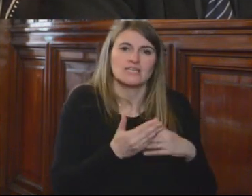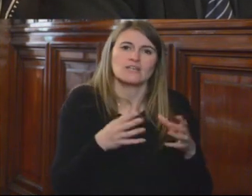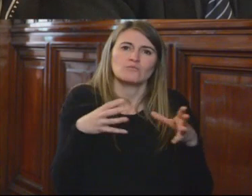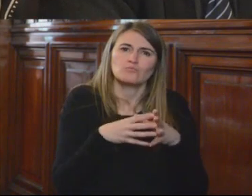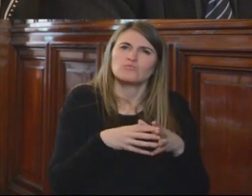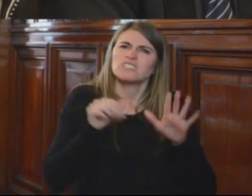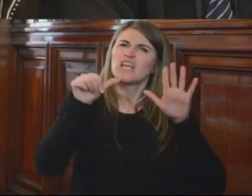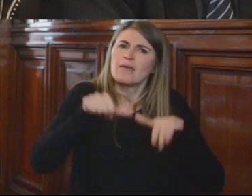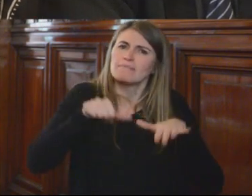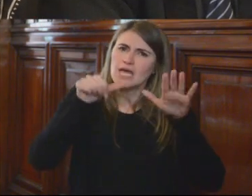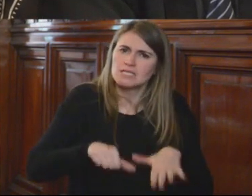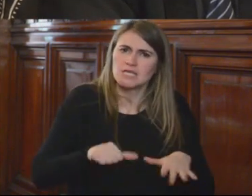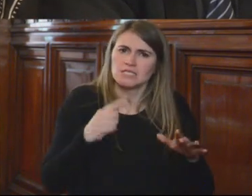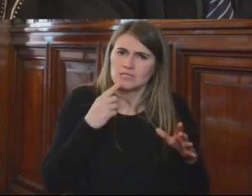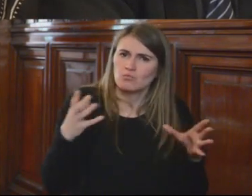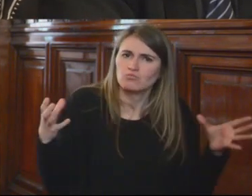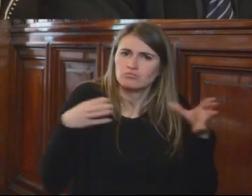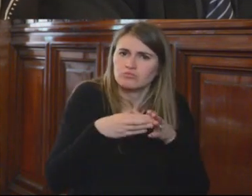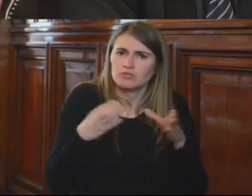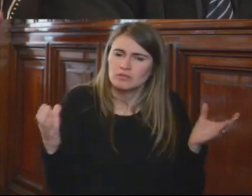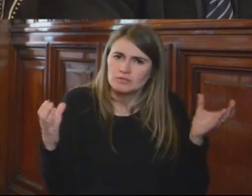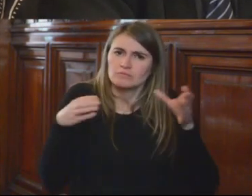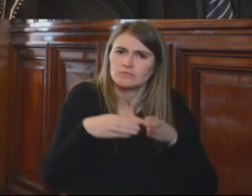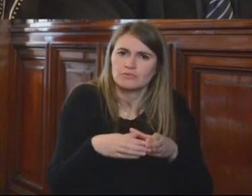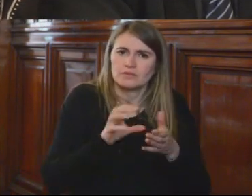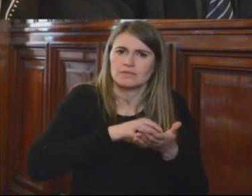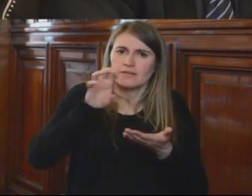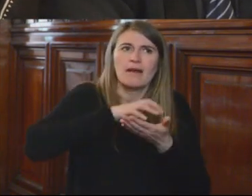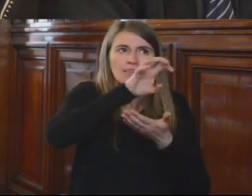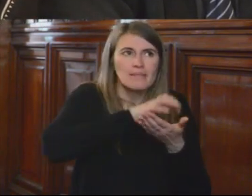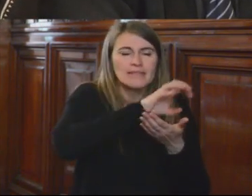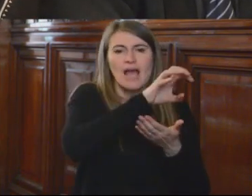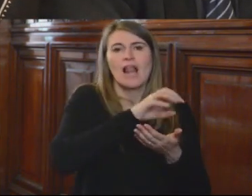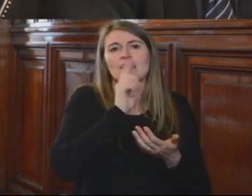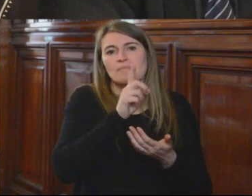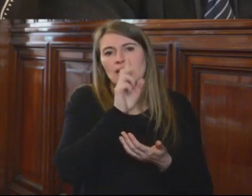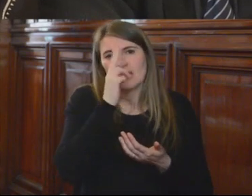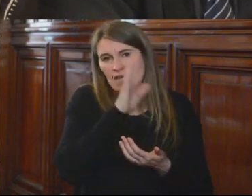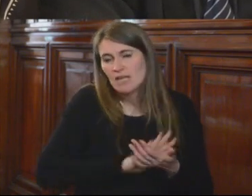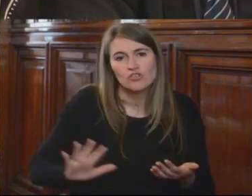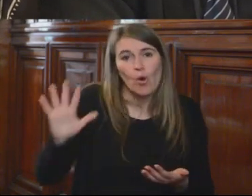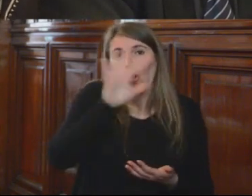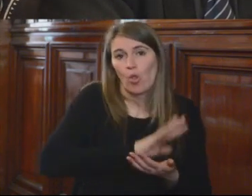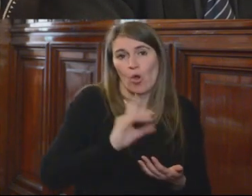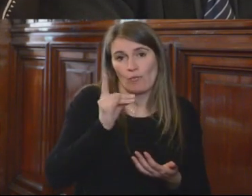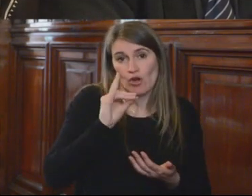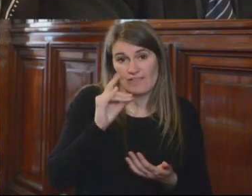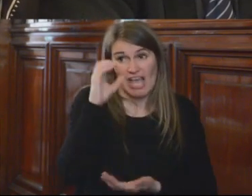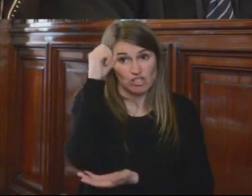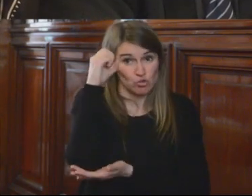seis meses, han habido nueve cumbres departamentales y una gran cumbre nacional en la ciudad de Sucre, donde han salido más de